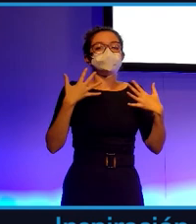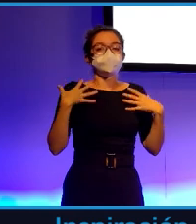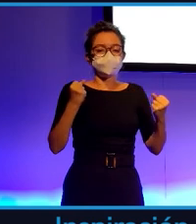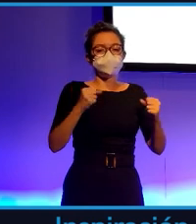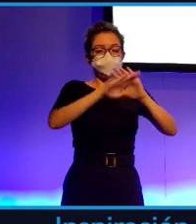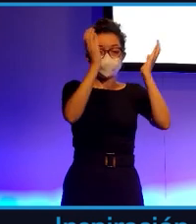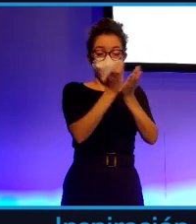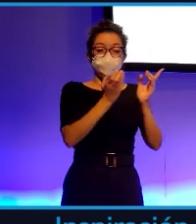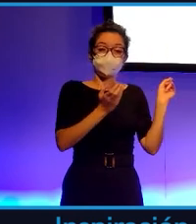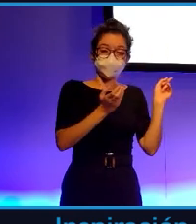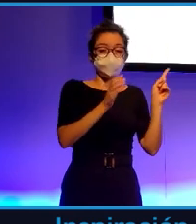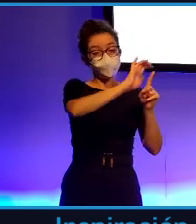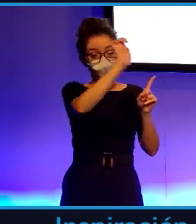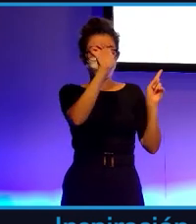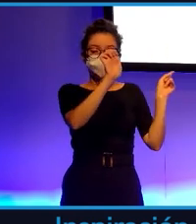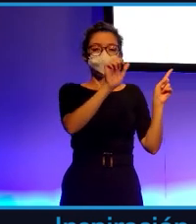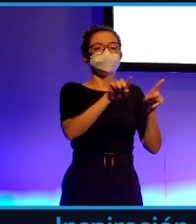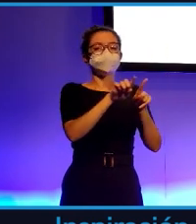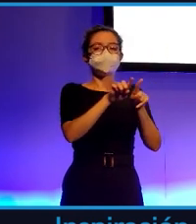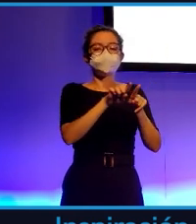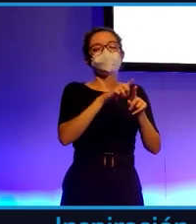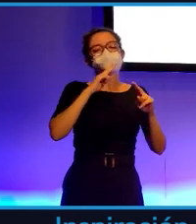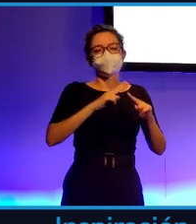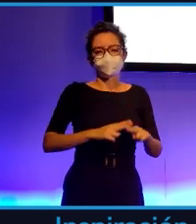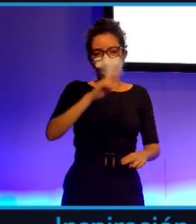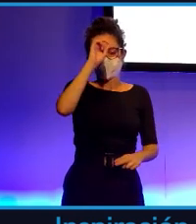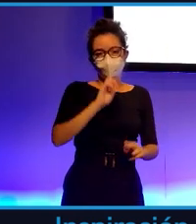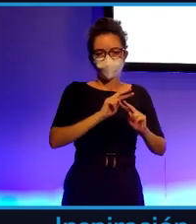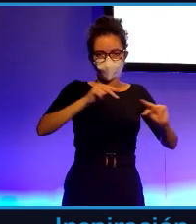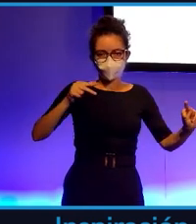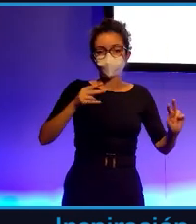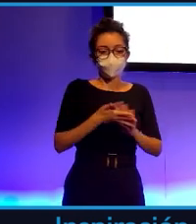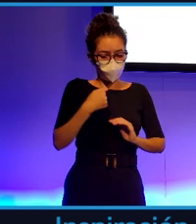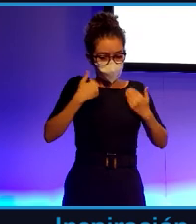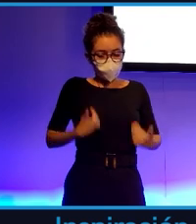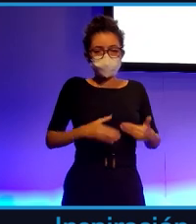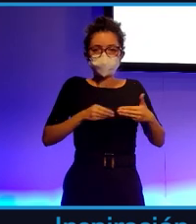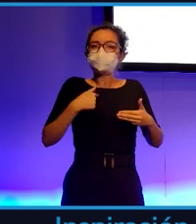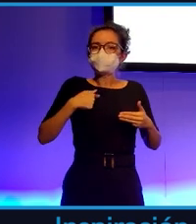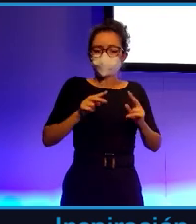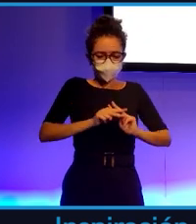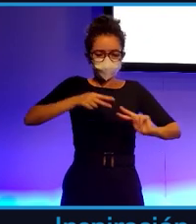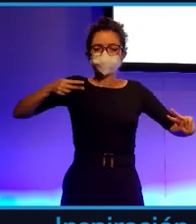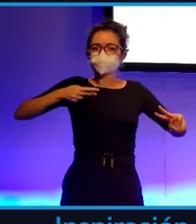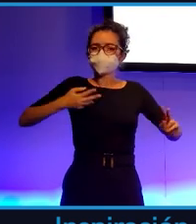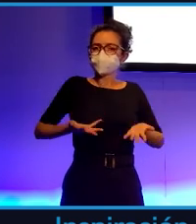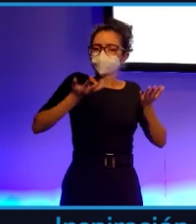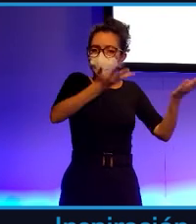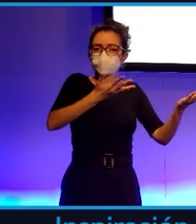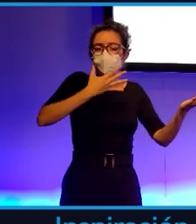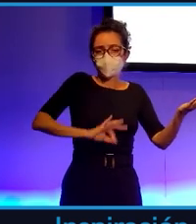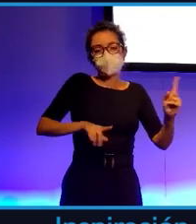datos sanitarios. Como usuario, tú puedes ceder la secuenciación de tu genoma humano y sigues siendo